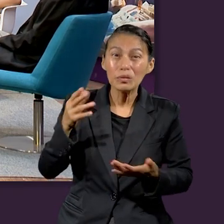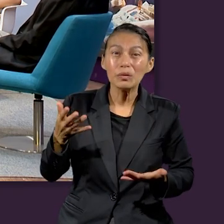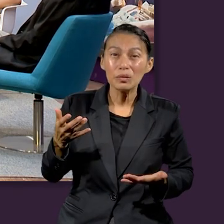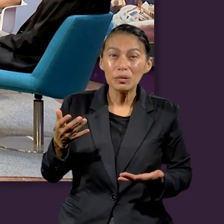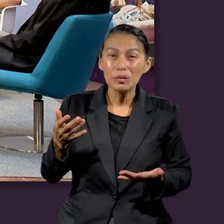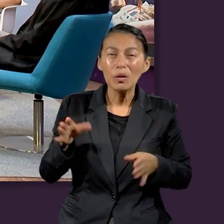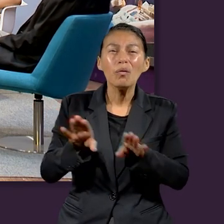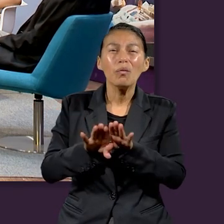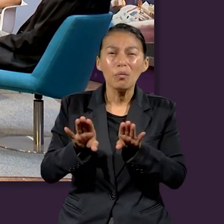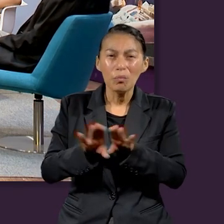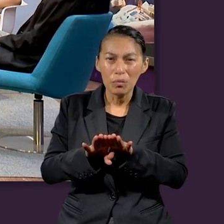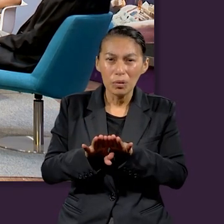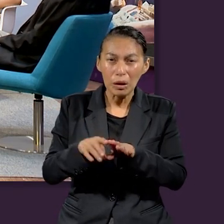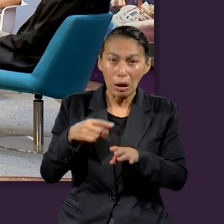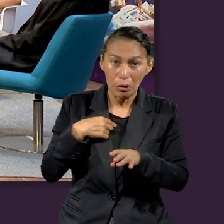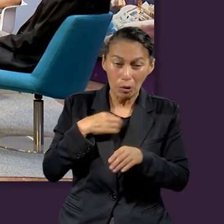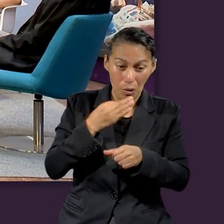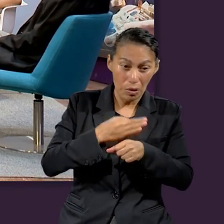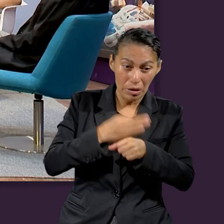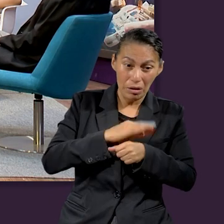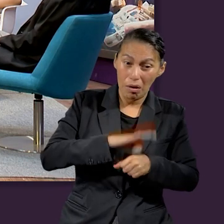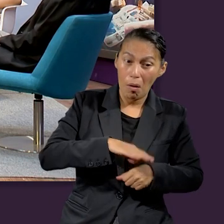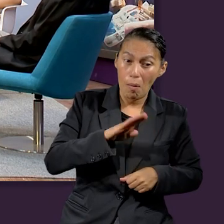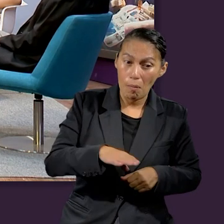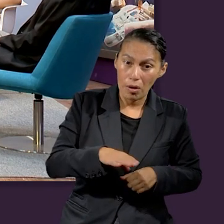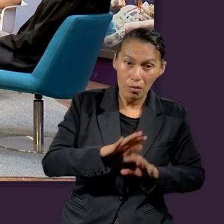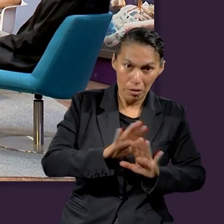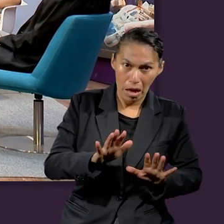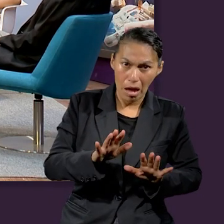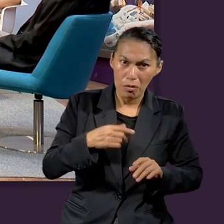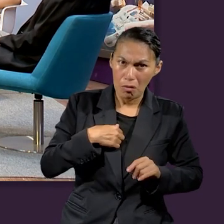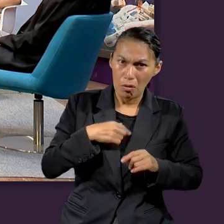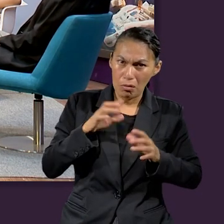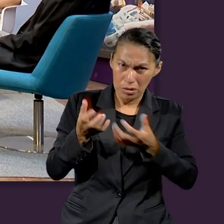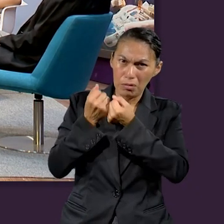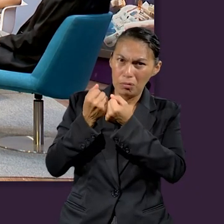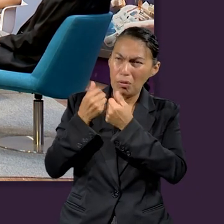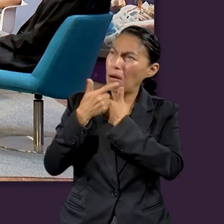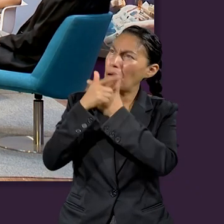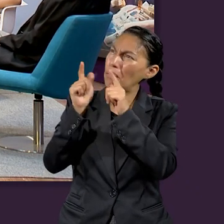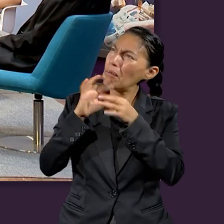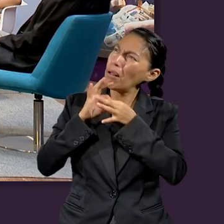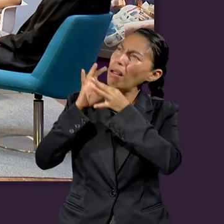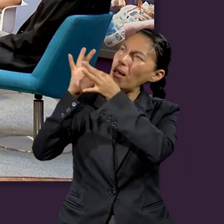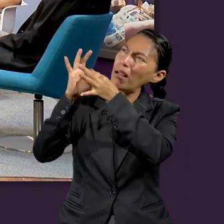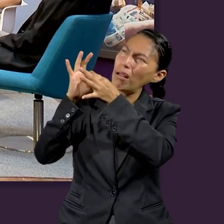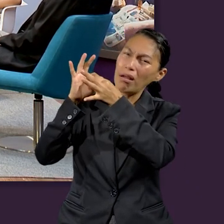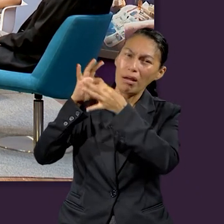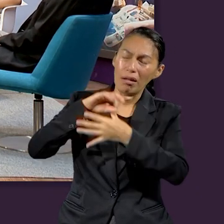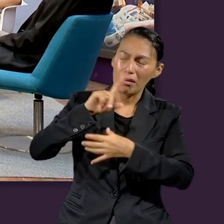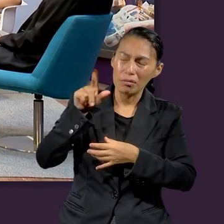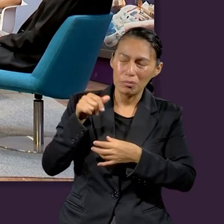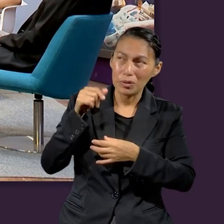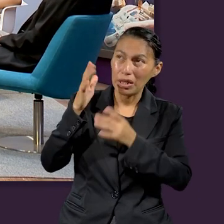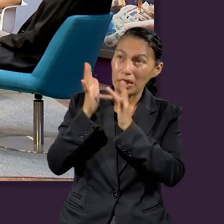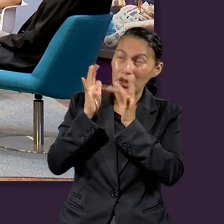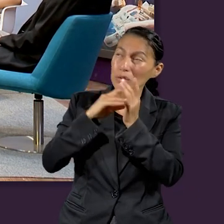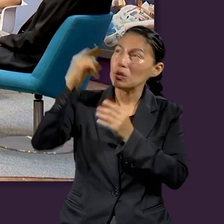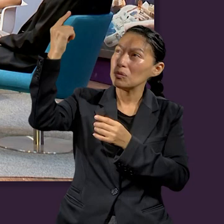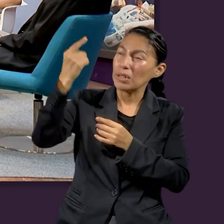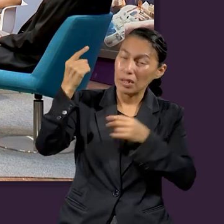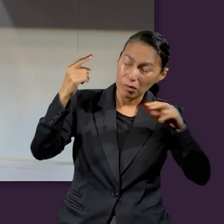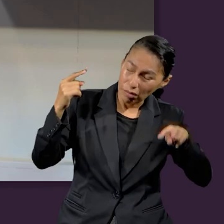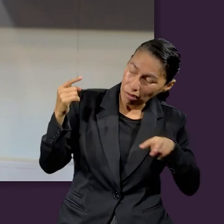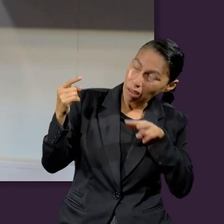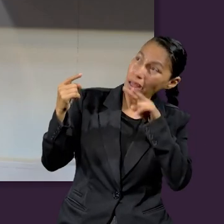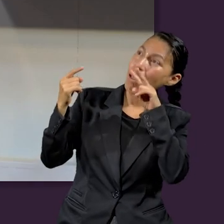si por alguna circunstancia yo llegara a fallecer, pues estoy en paz con Dios para cuando abran mis ojos verlo venir y decir, eh,